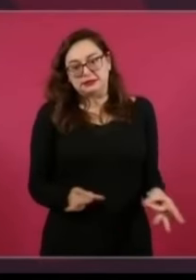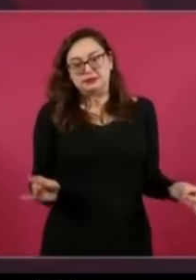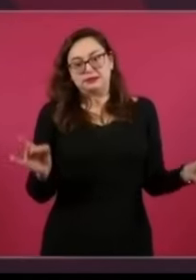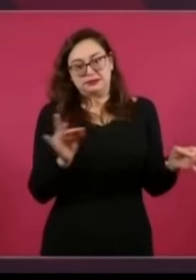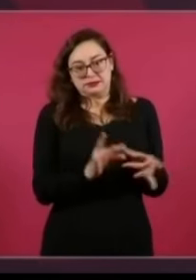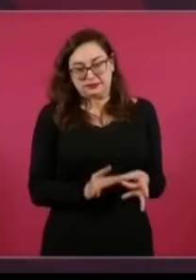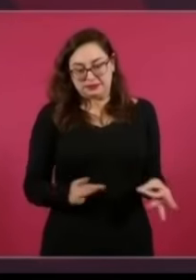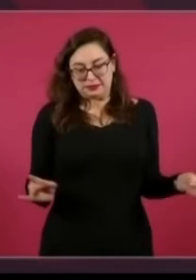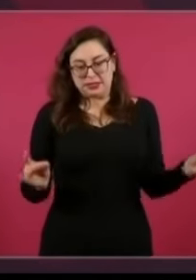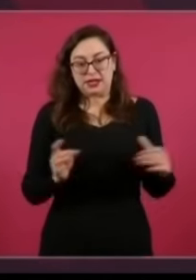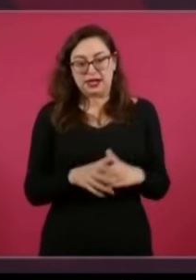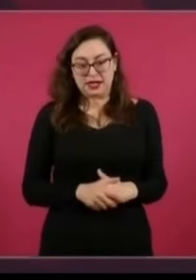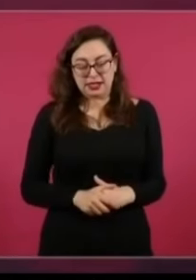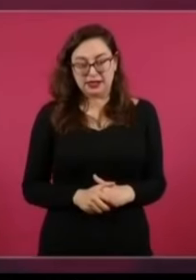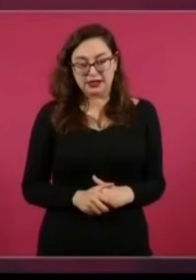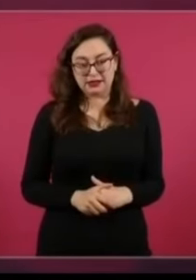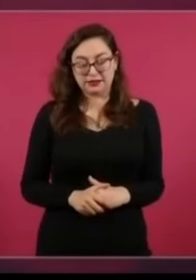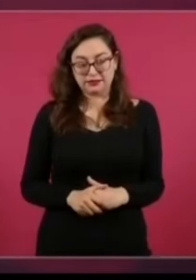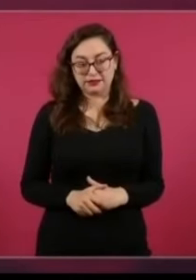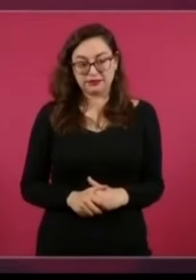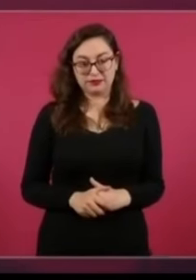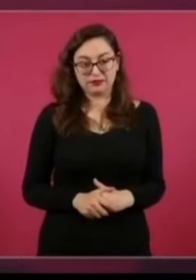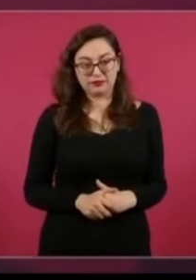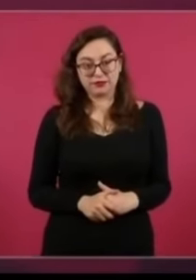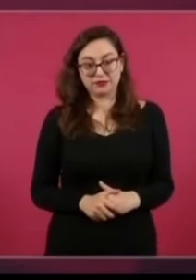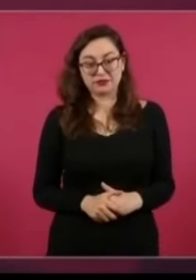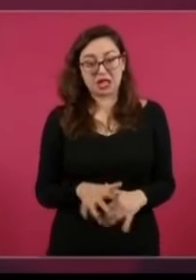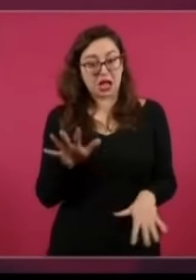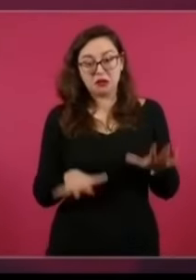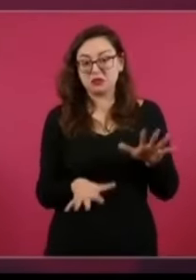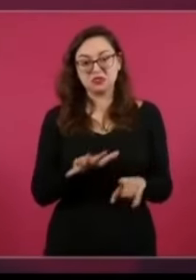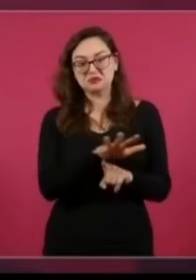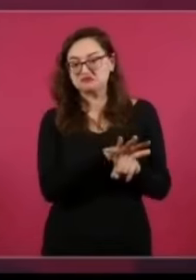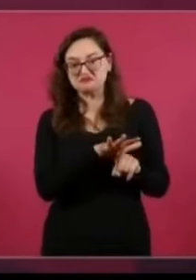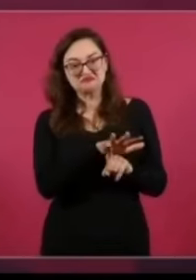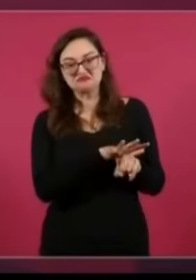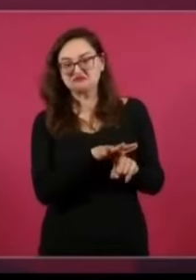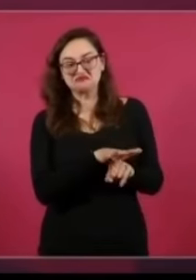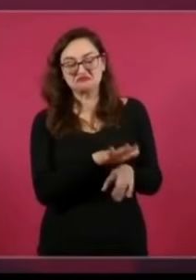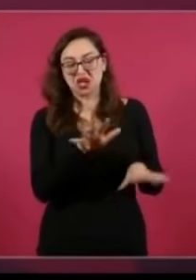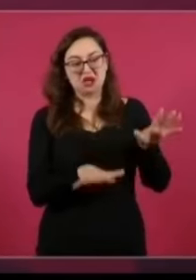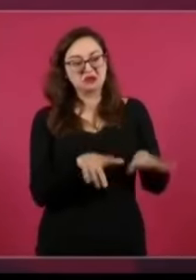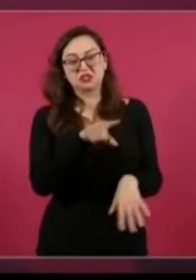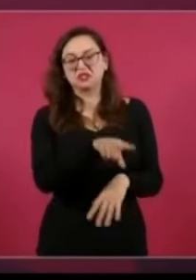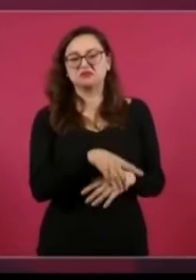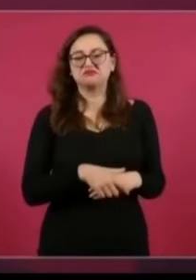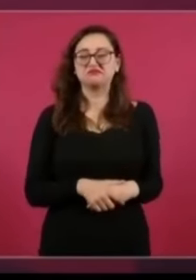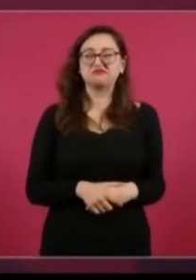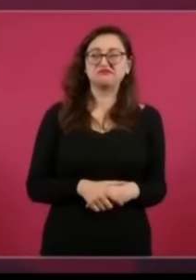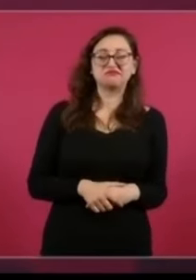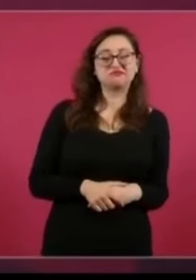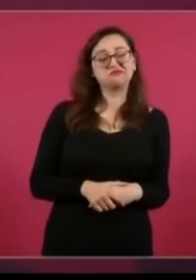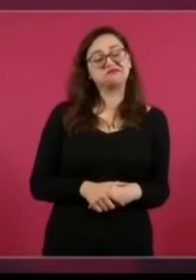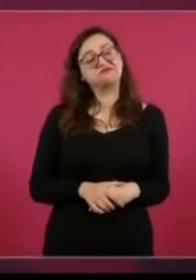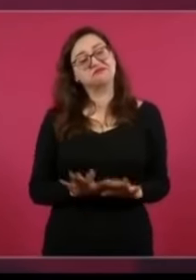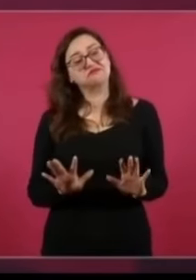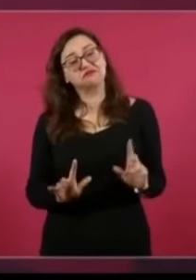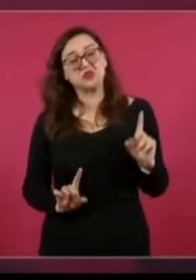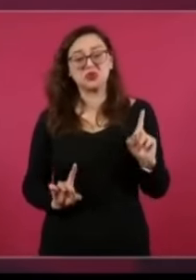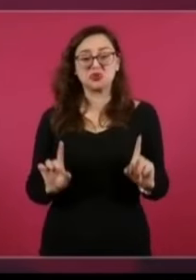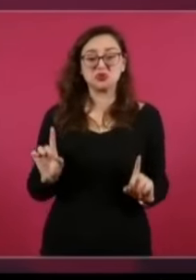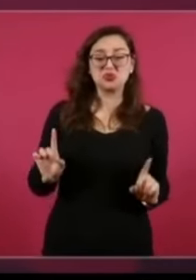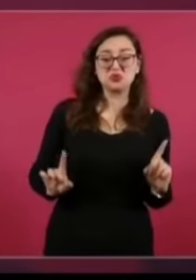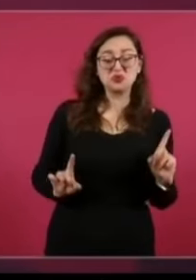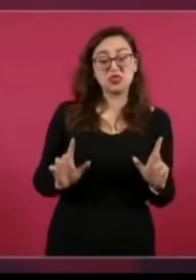ley del impuesto sobre la renta y su reglamento. Y esta declaración que hacemos todos los años, so pena de perder